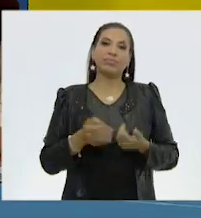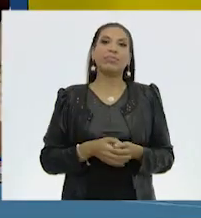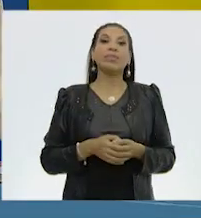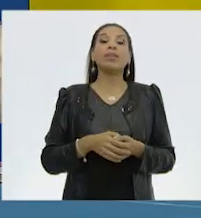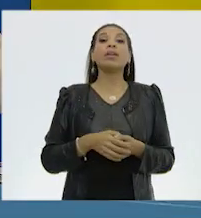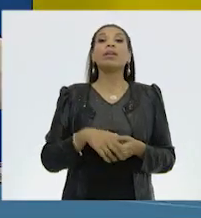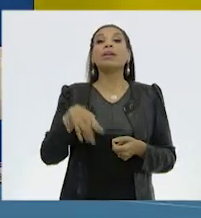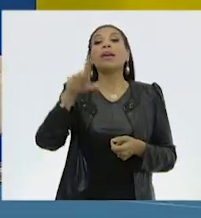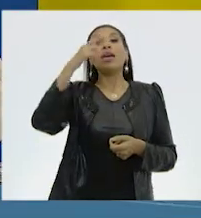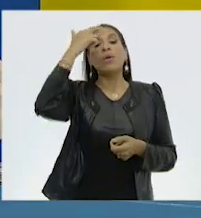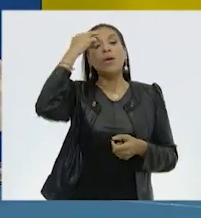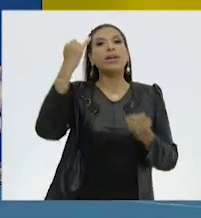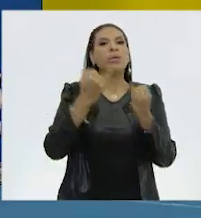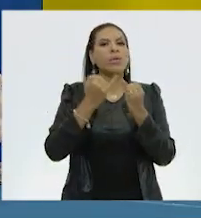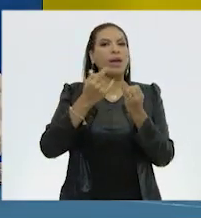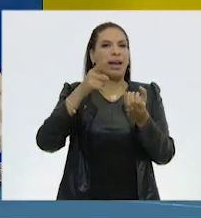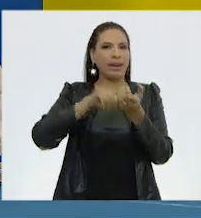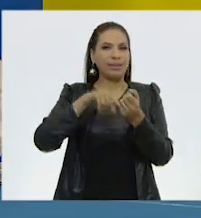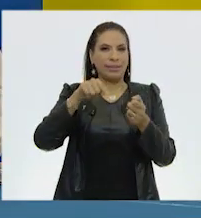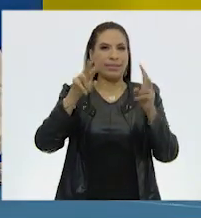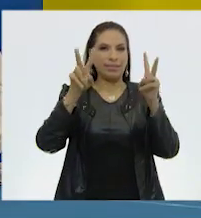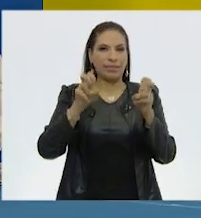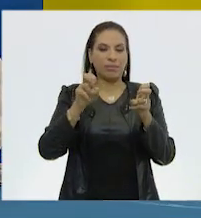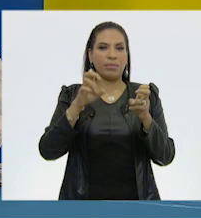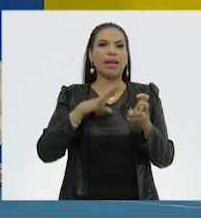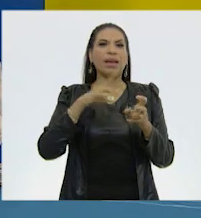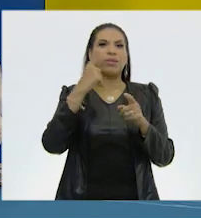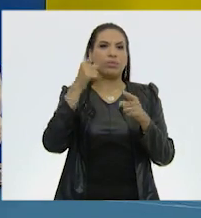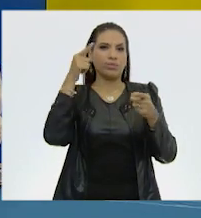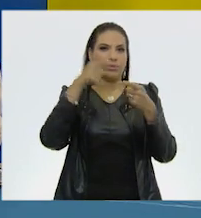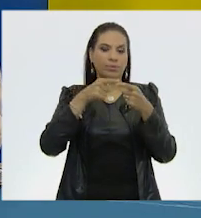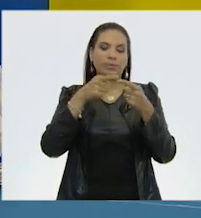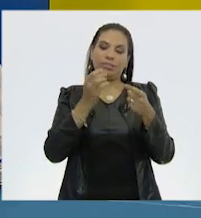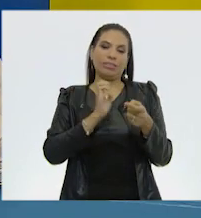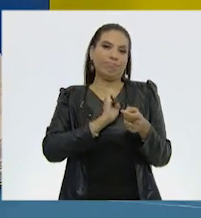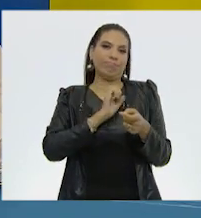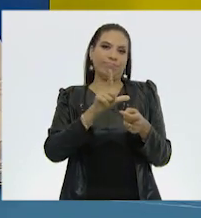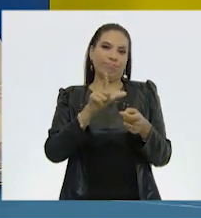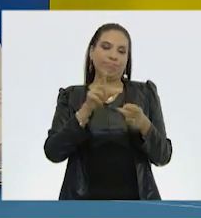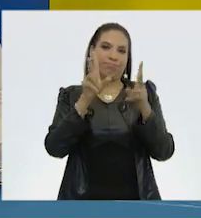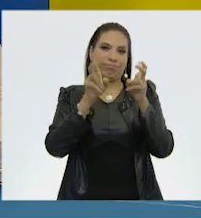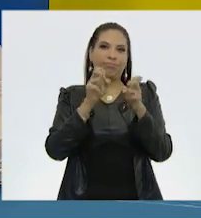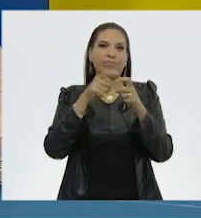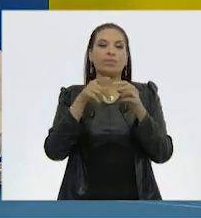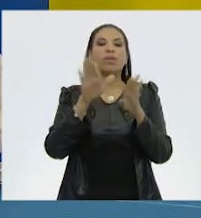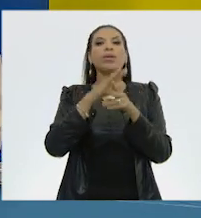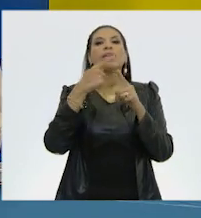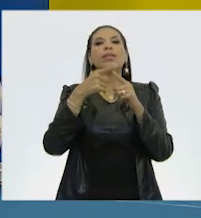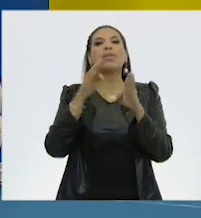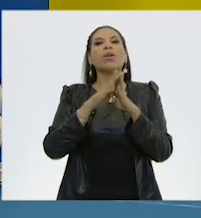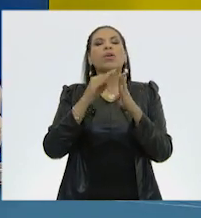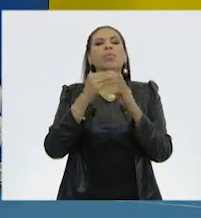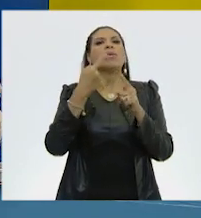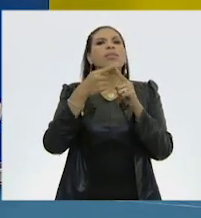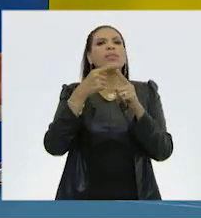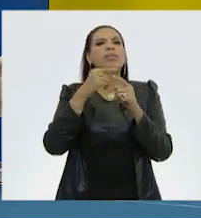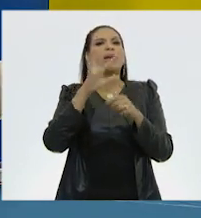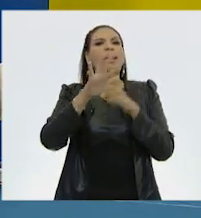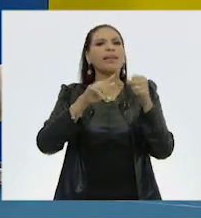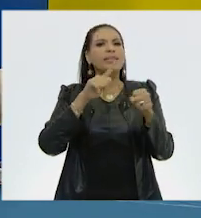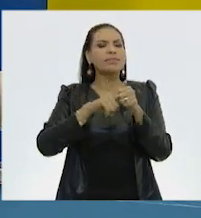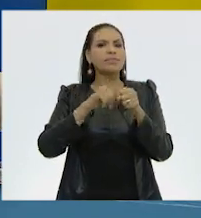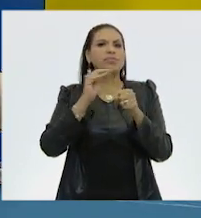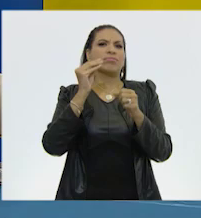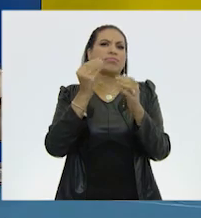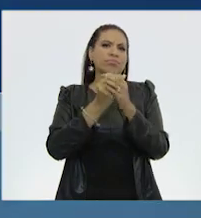recuerden también que dentro de este tema viene un apartado muy importante. Las especies endémicas. También las